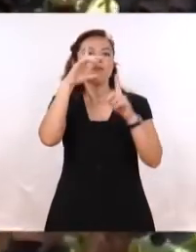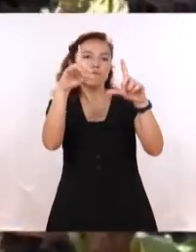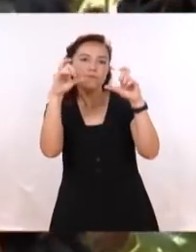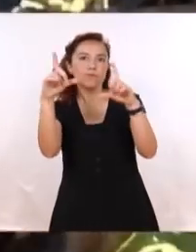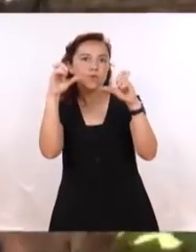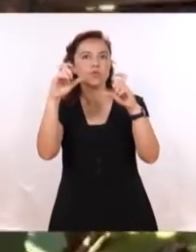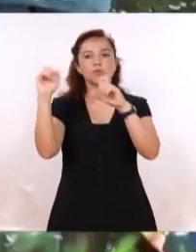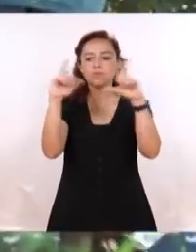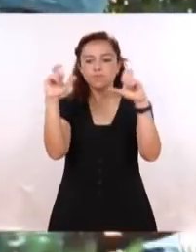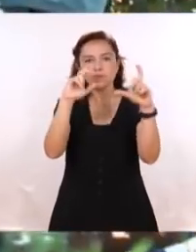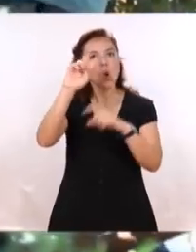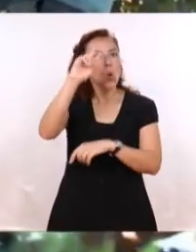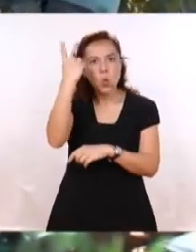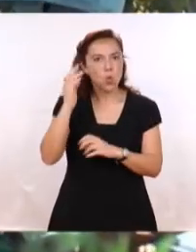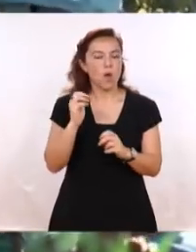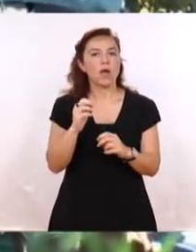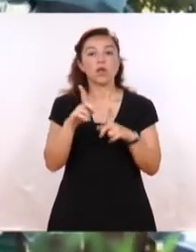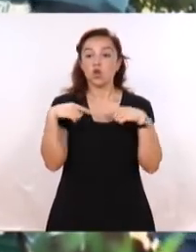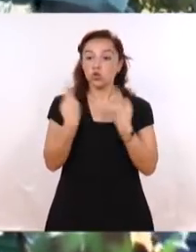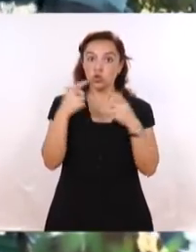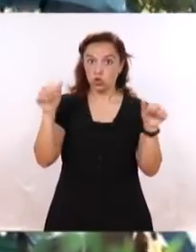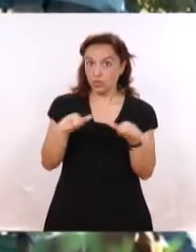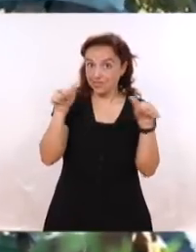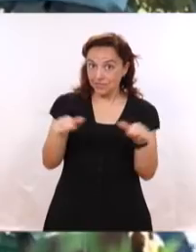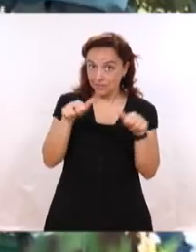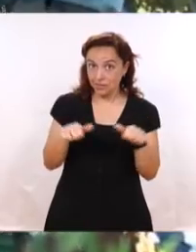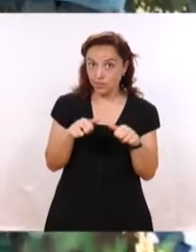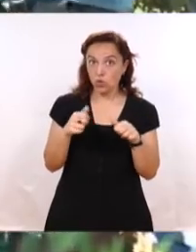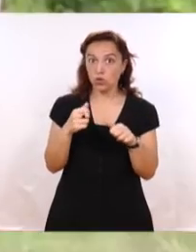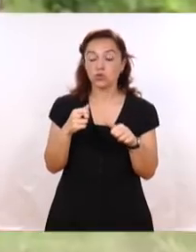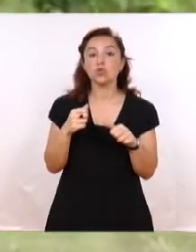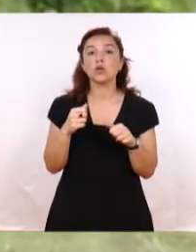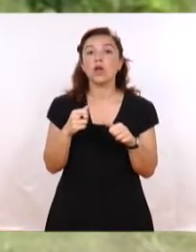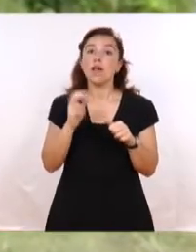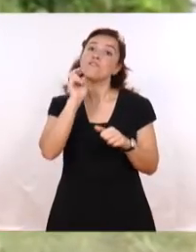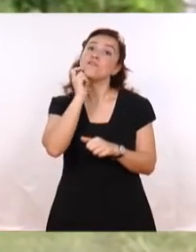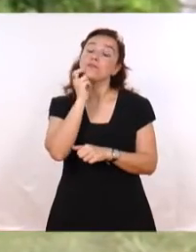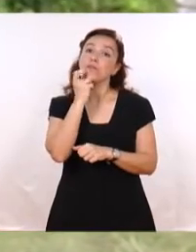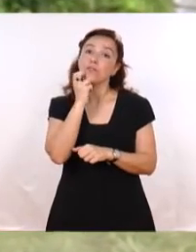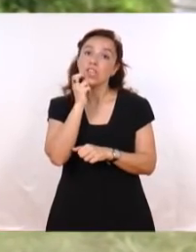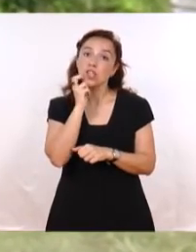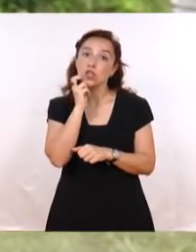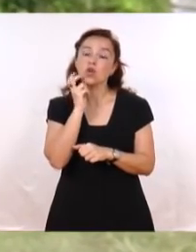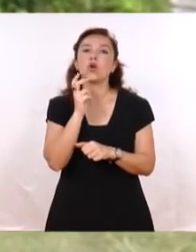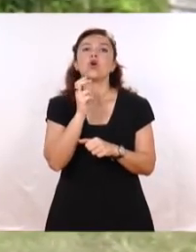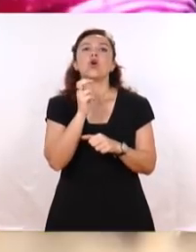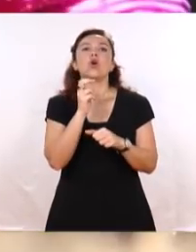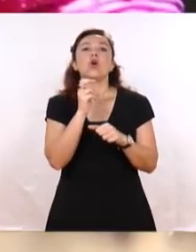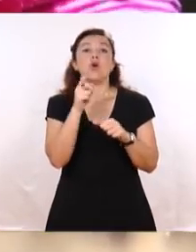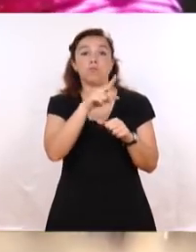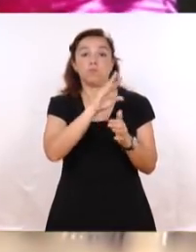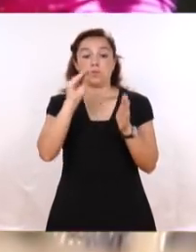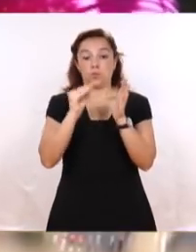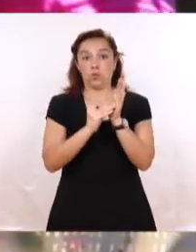Y nosotros hicimos una partida de vino Con